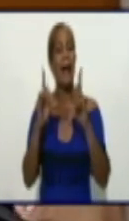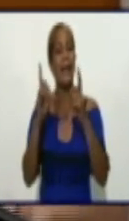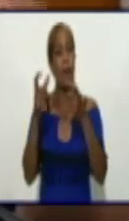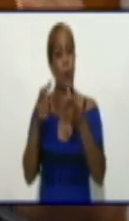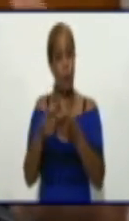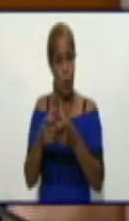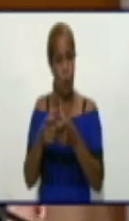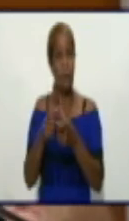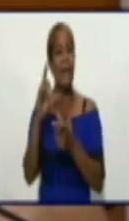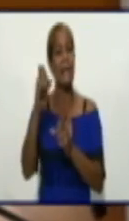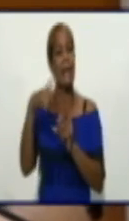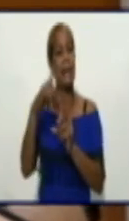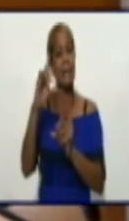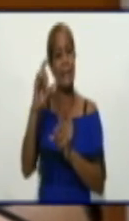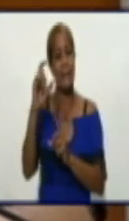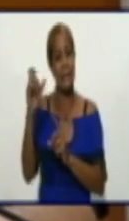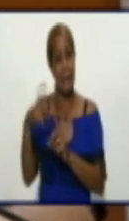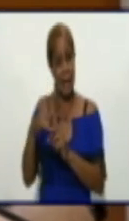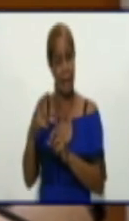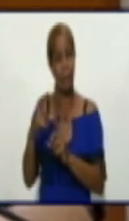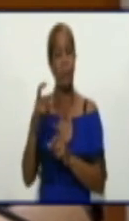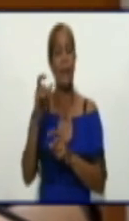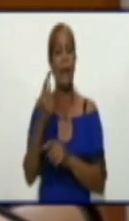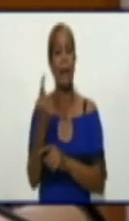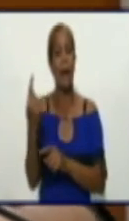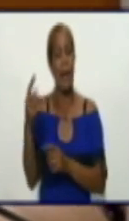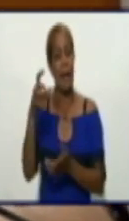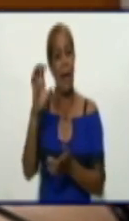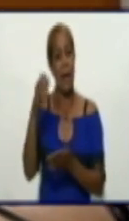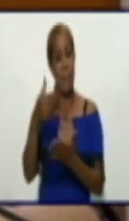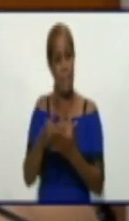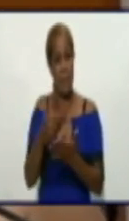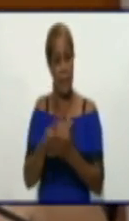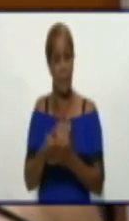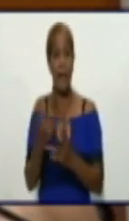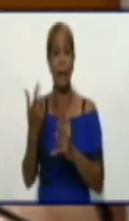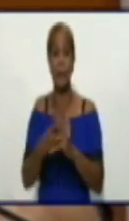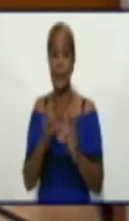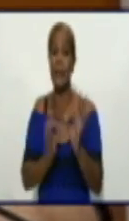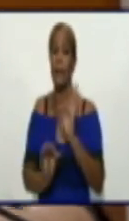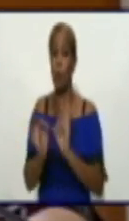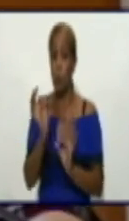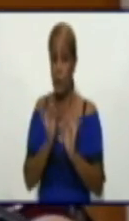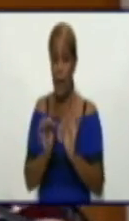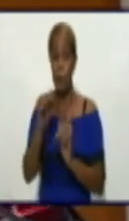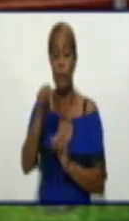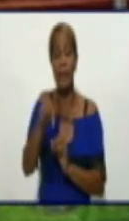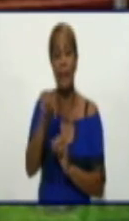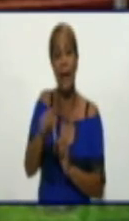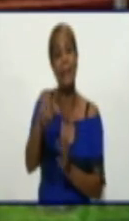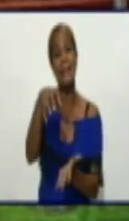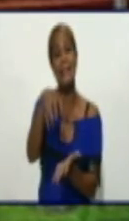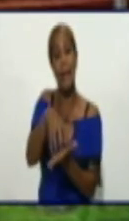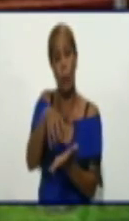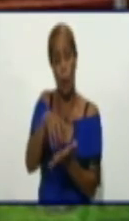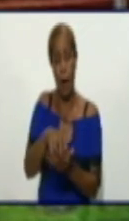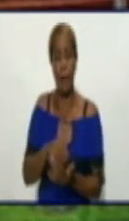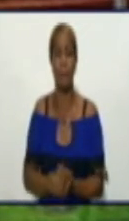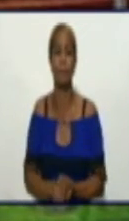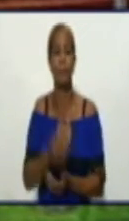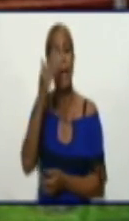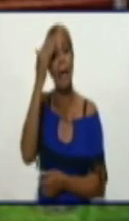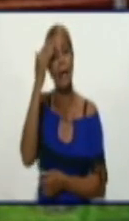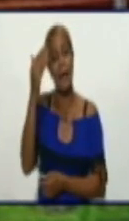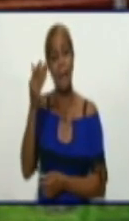intercambiado sobre el papel de los trabajadores en los momentos actuales y el cuidado de nuestros propios bienes. Gracias, Aidez Zamora Vega, miembro del